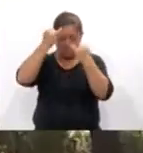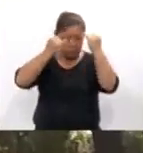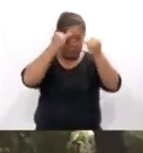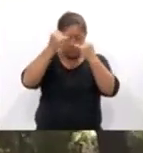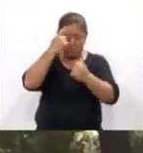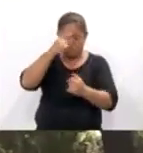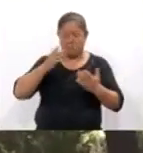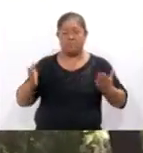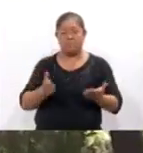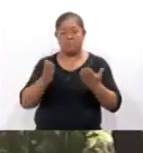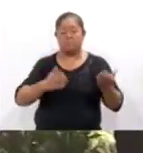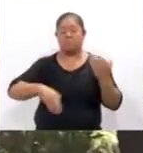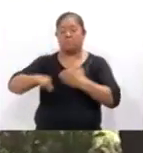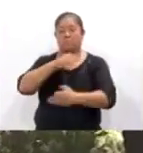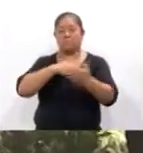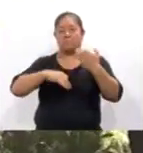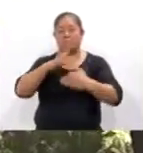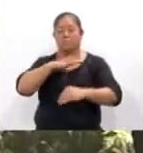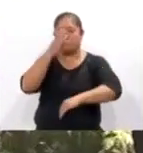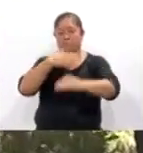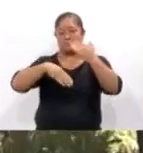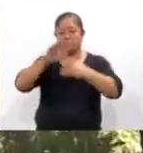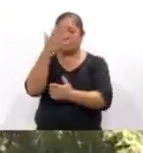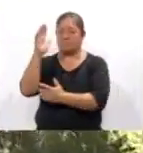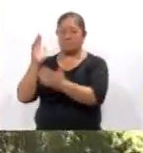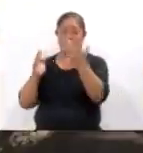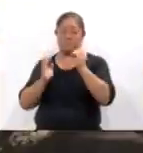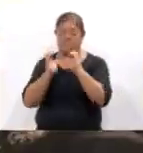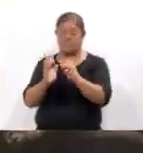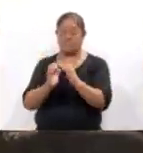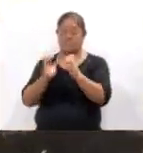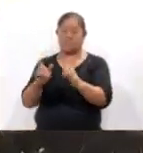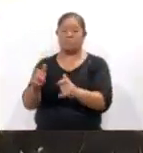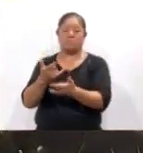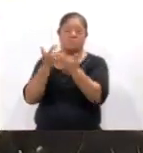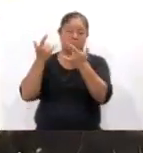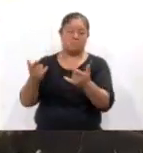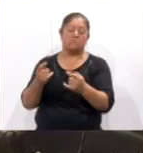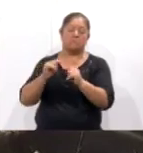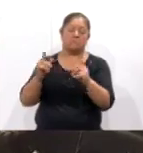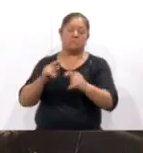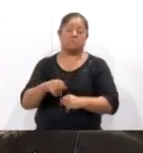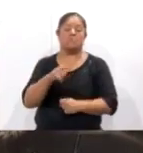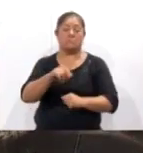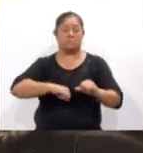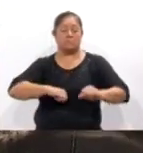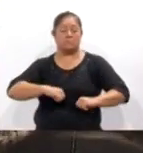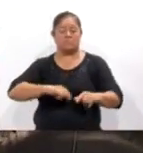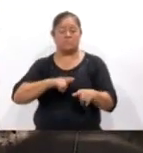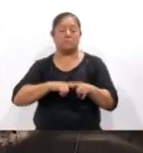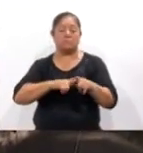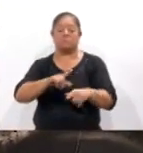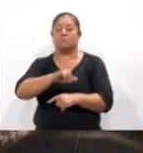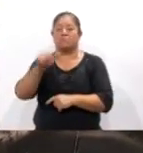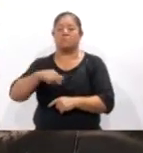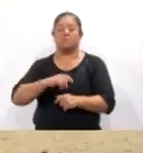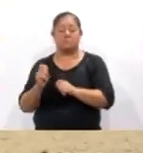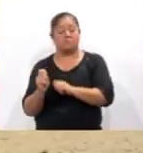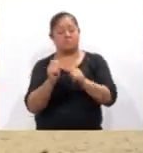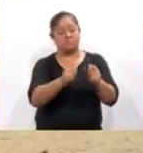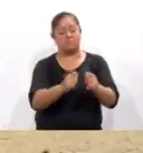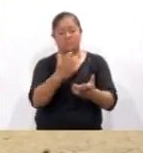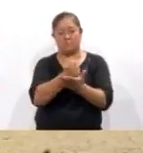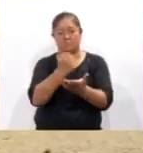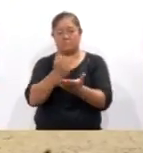impulsar la preservación y conservación de los árboles emblemáticos de Tlaxcala. Las actividades continuarán con la entrega de reconocimientos y premios a los